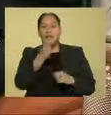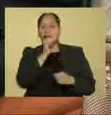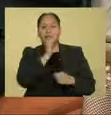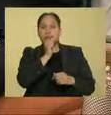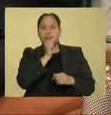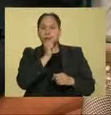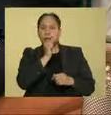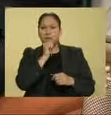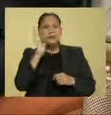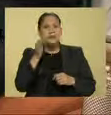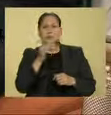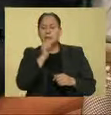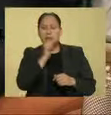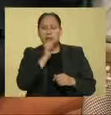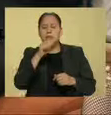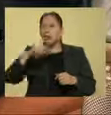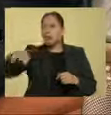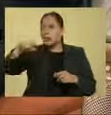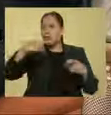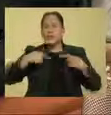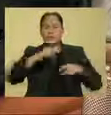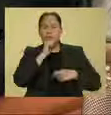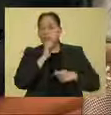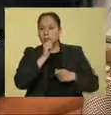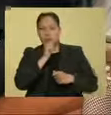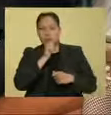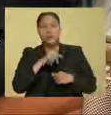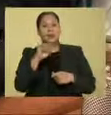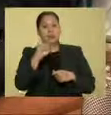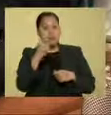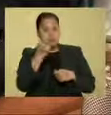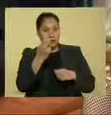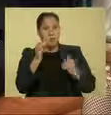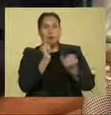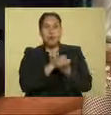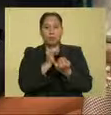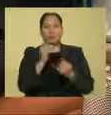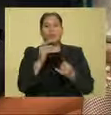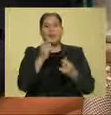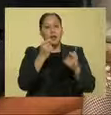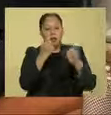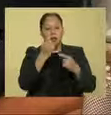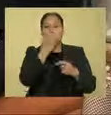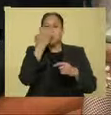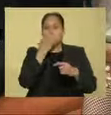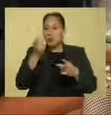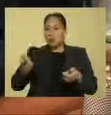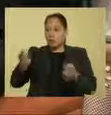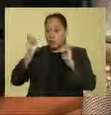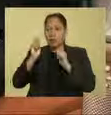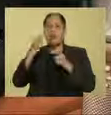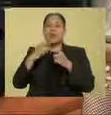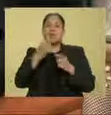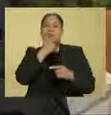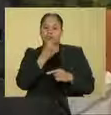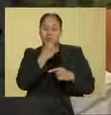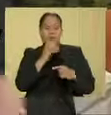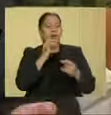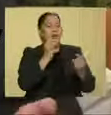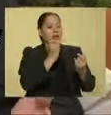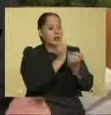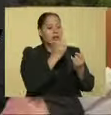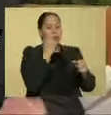muy aceptado ante la sociedad o ante todos Sí, y sobre todo hay carreras asignadas tradicionalmente a varones y carreras